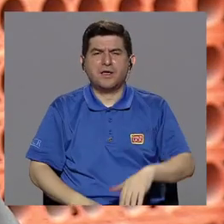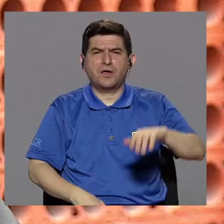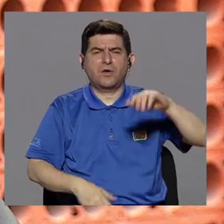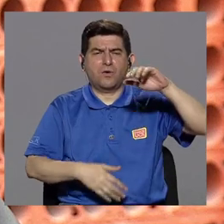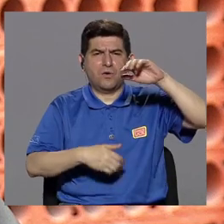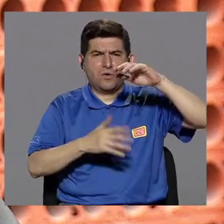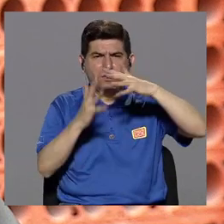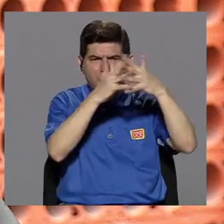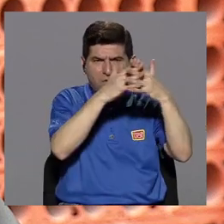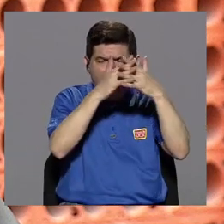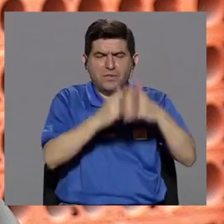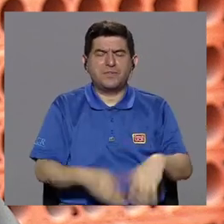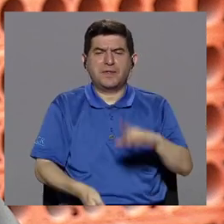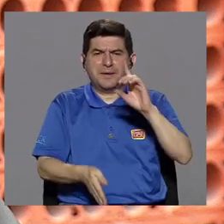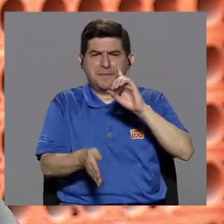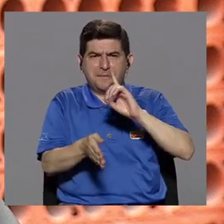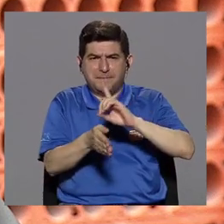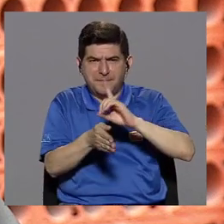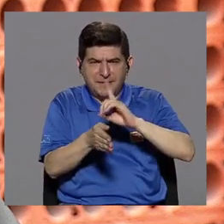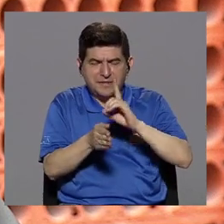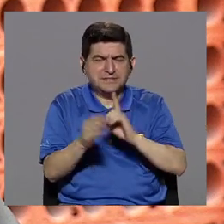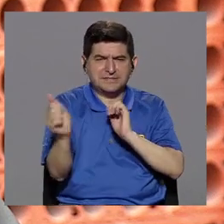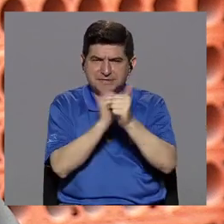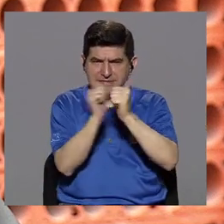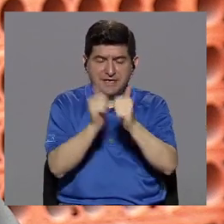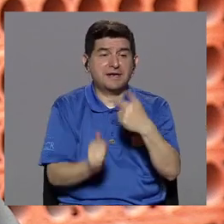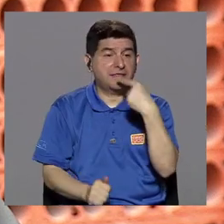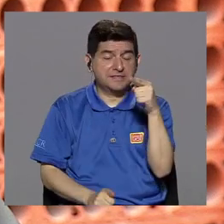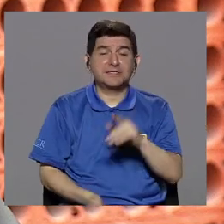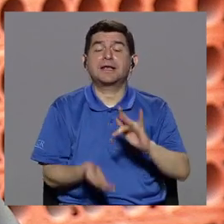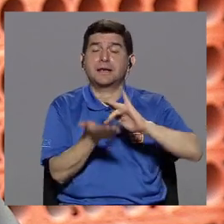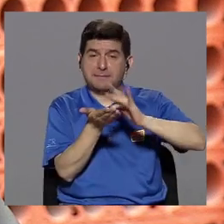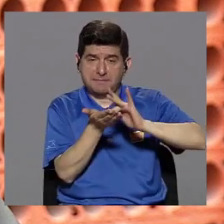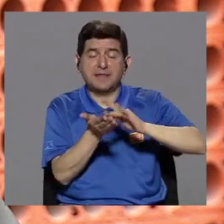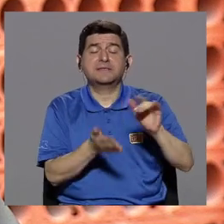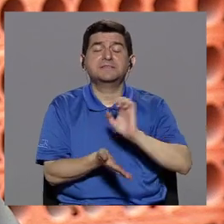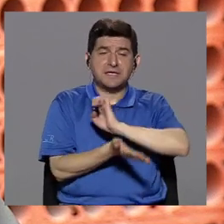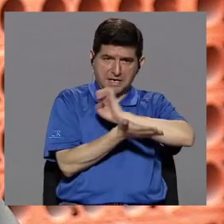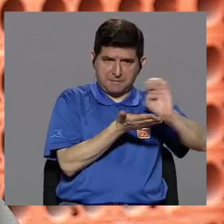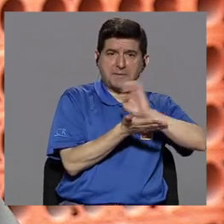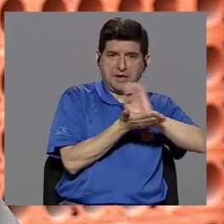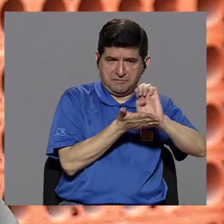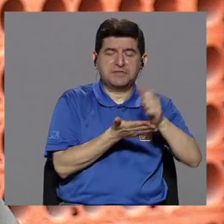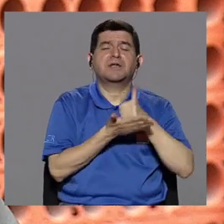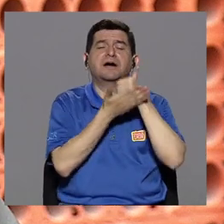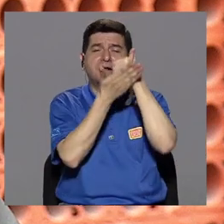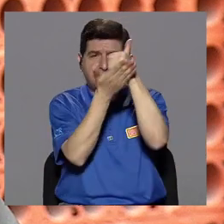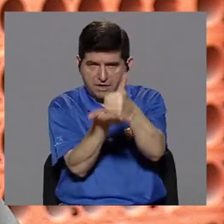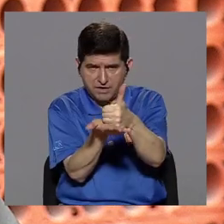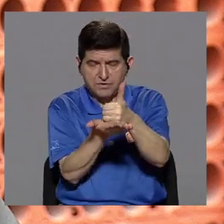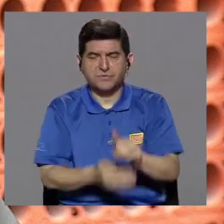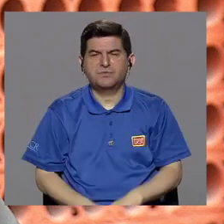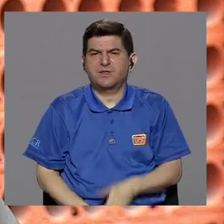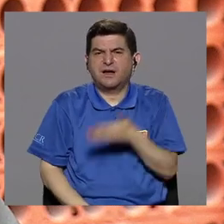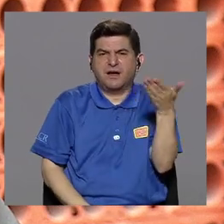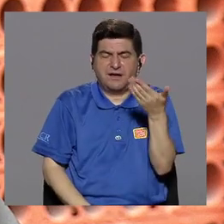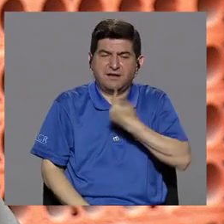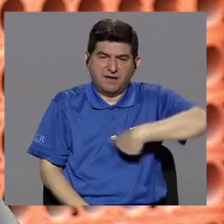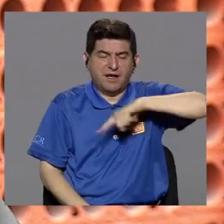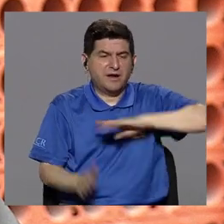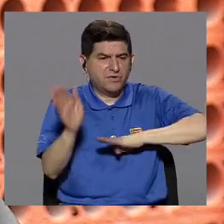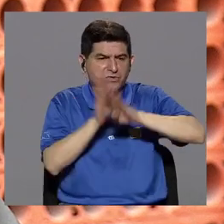reconoce ese papel de la actividad física como medicina preventiva. Es decir, para evitar que vayamos a